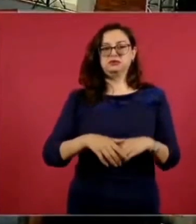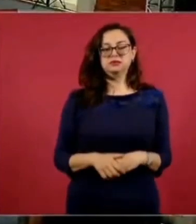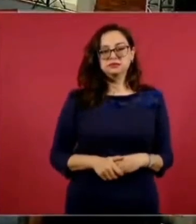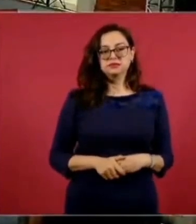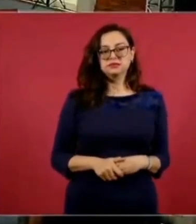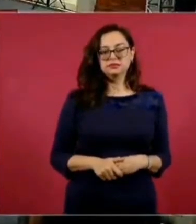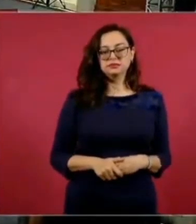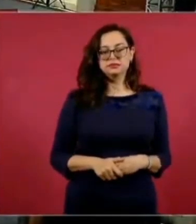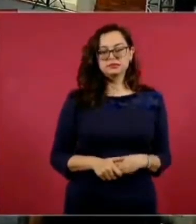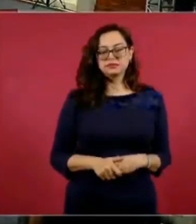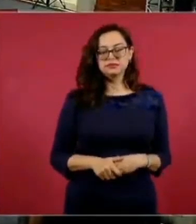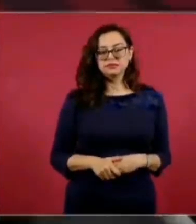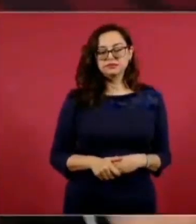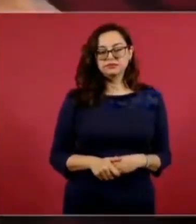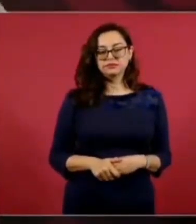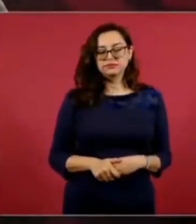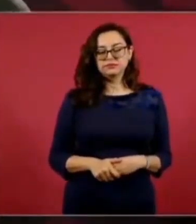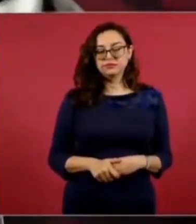O sea,